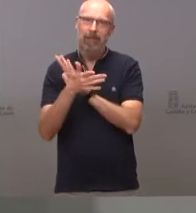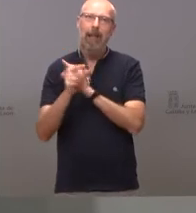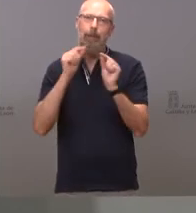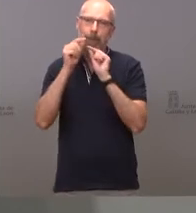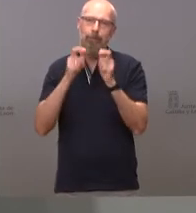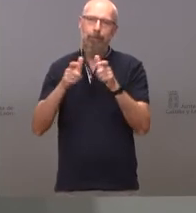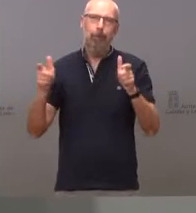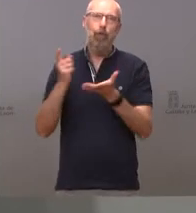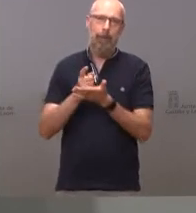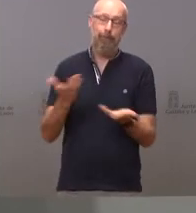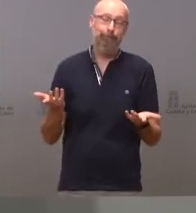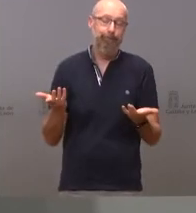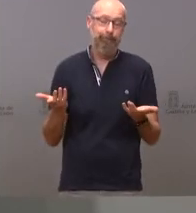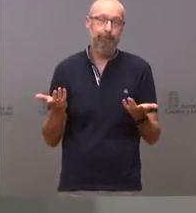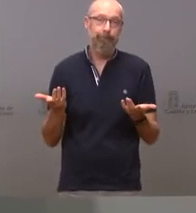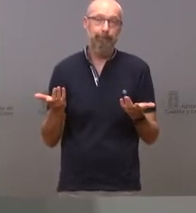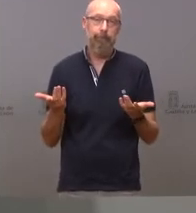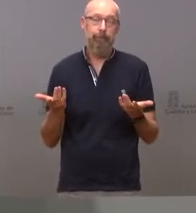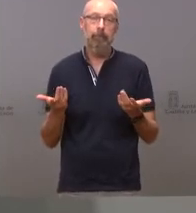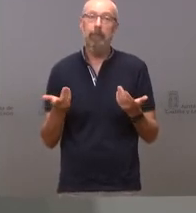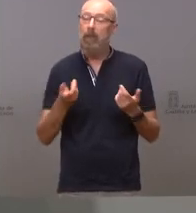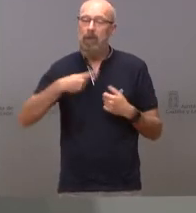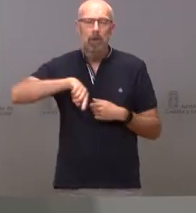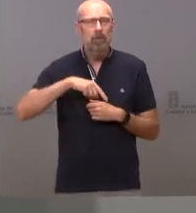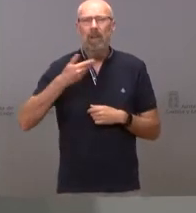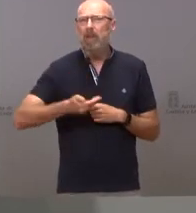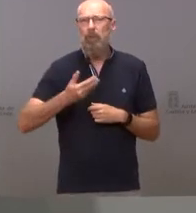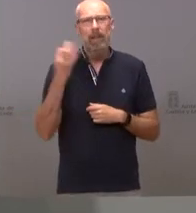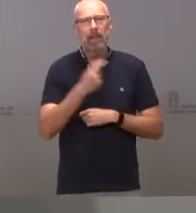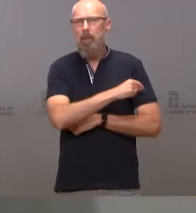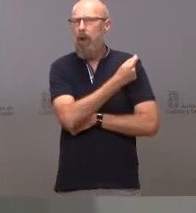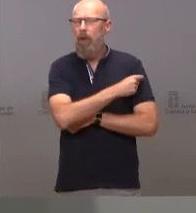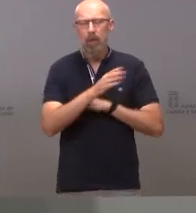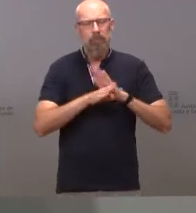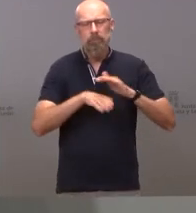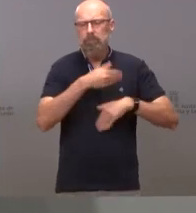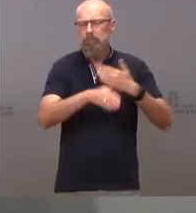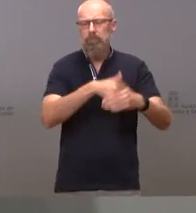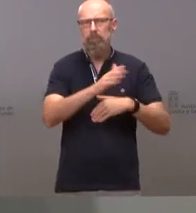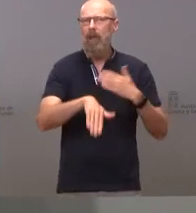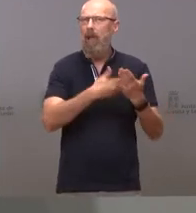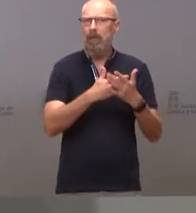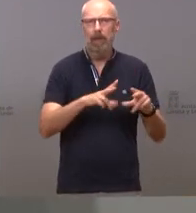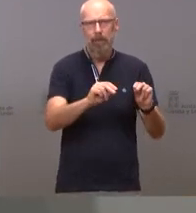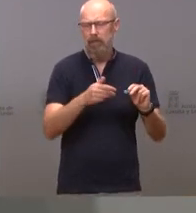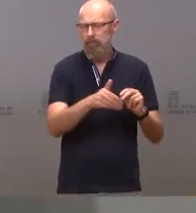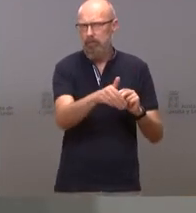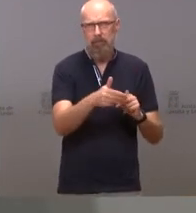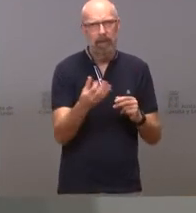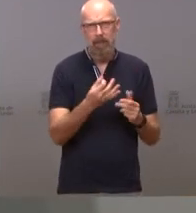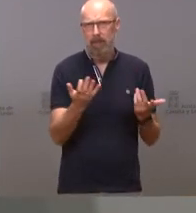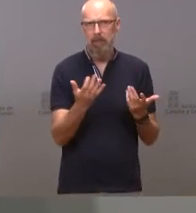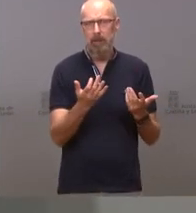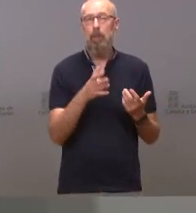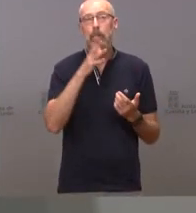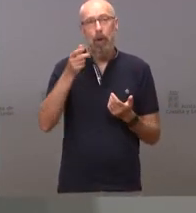Lo que tenemos que hacer es acabar nuestra campaña de vacunación lo antes posible. Para eso necesitamos tener la mayor cantidad de